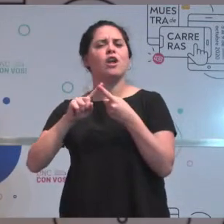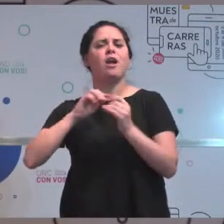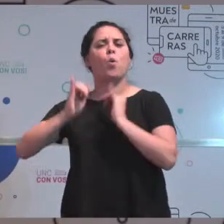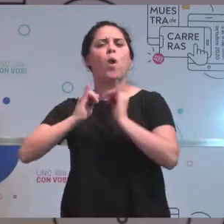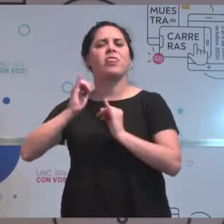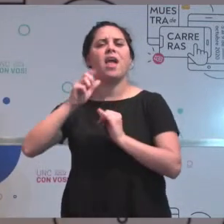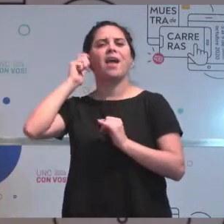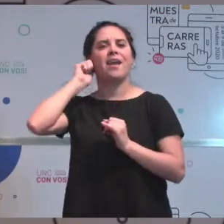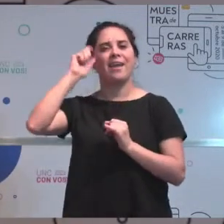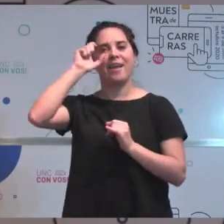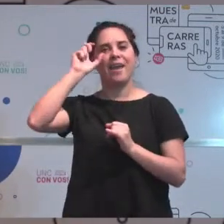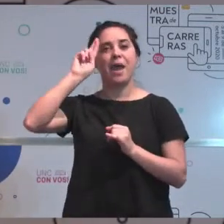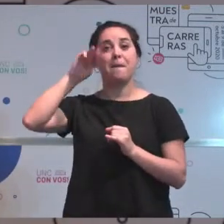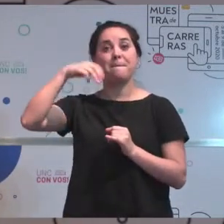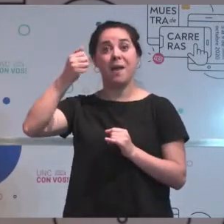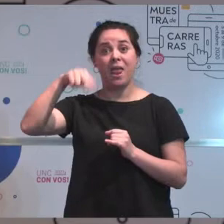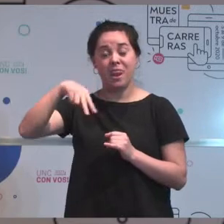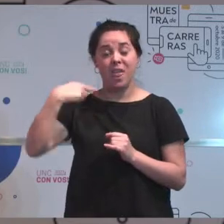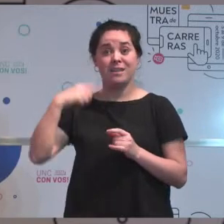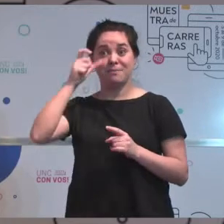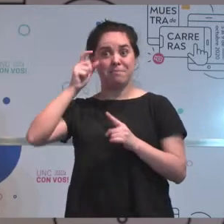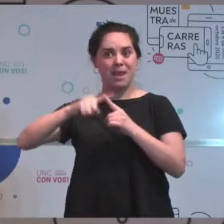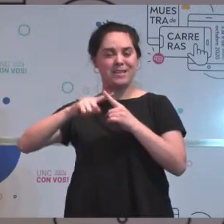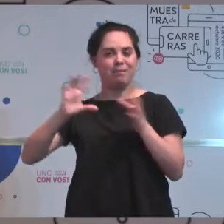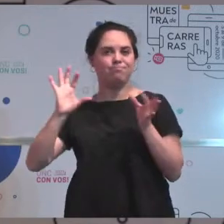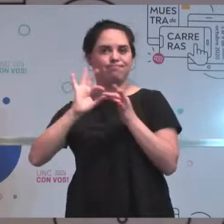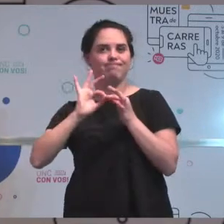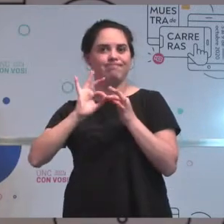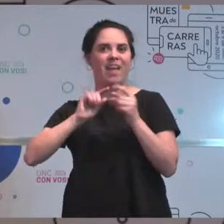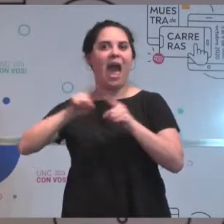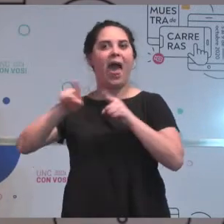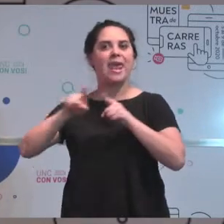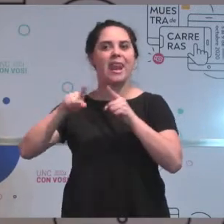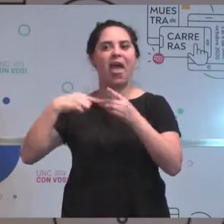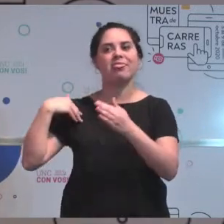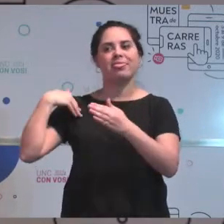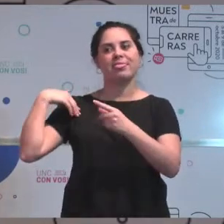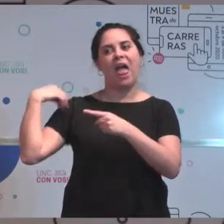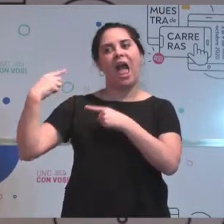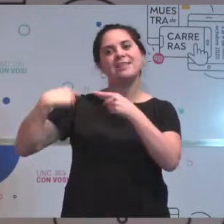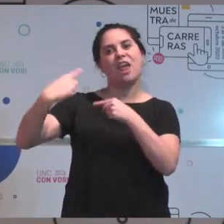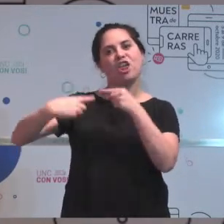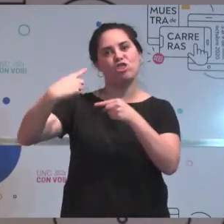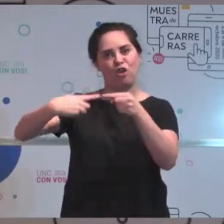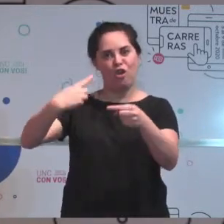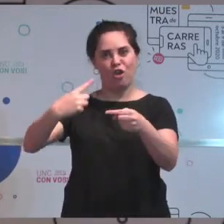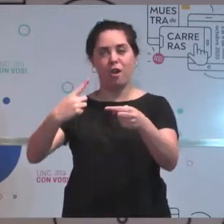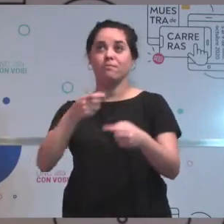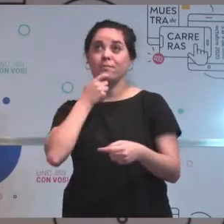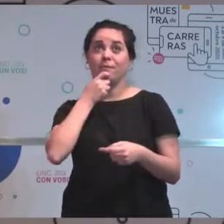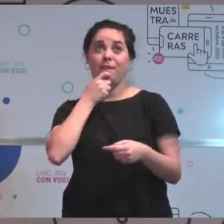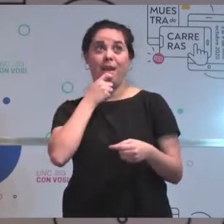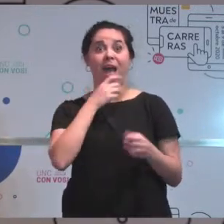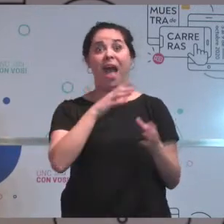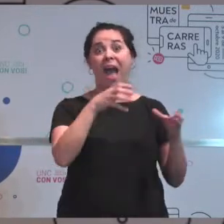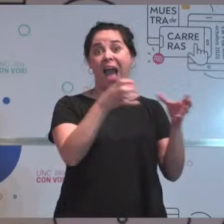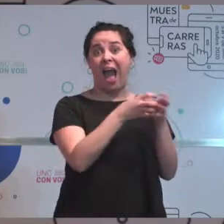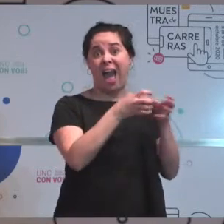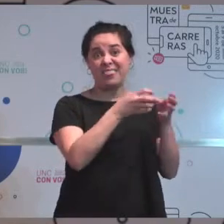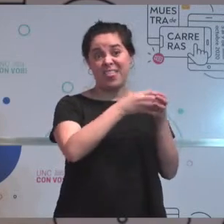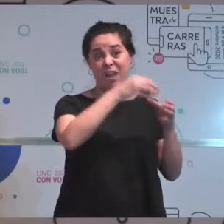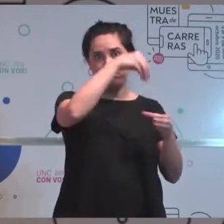misma trayectoria de la carrera, esto de involucrarse en una cátedra, participar de un trabajo vinculado con el ejercicio de la